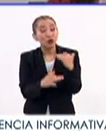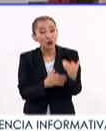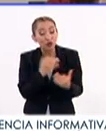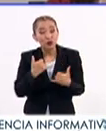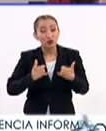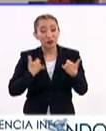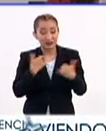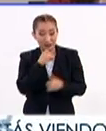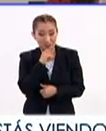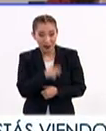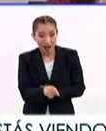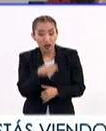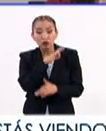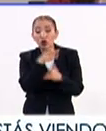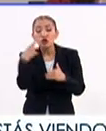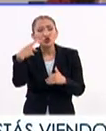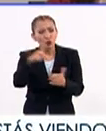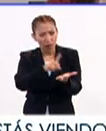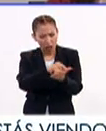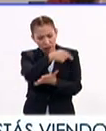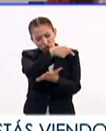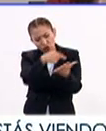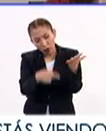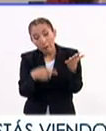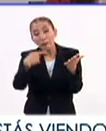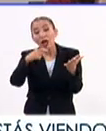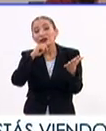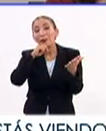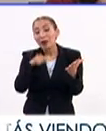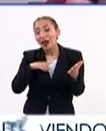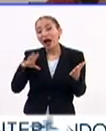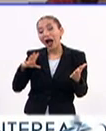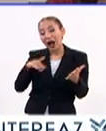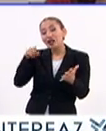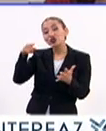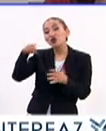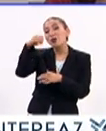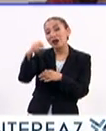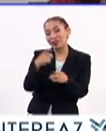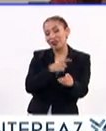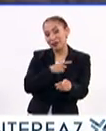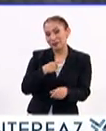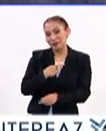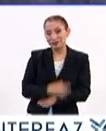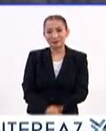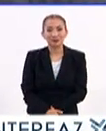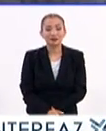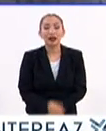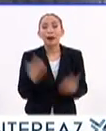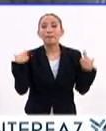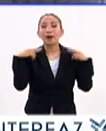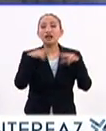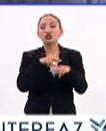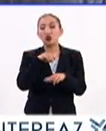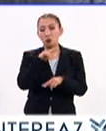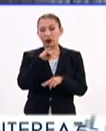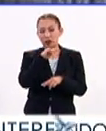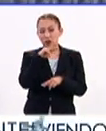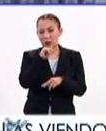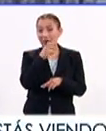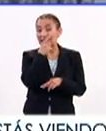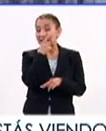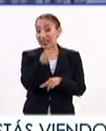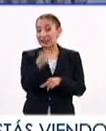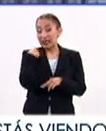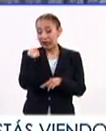jóvenes todos sus derechos, pero también todas sus obligaciones. El maestro Moctezuma Barragán